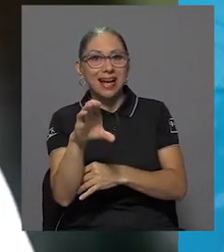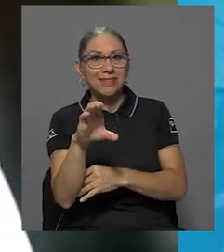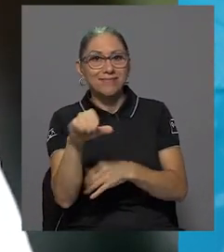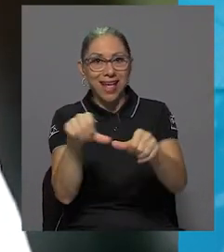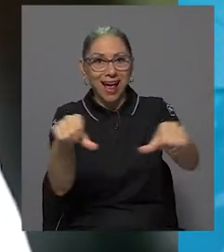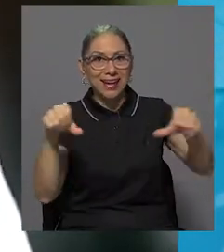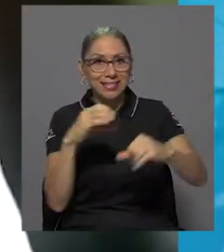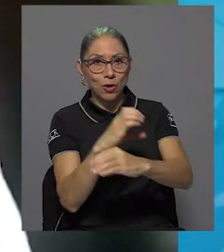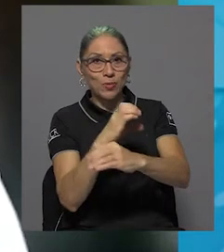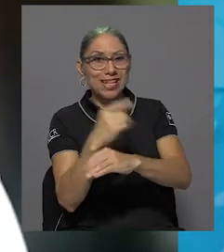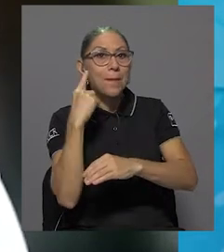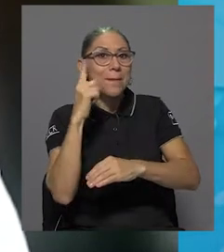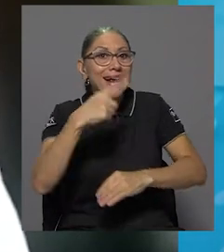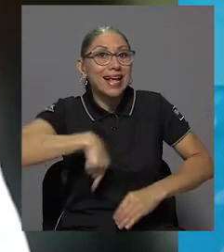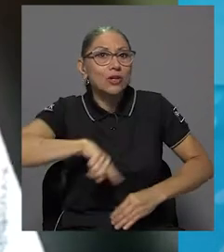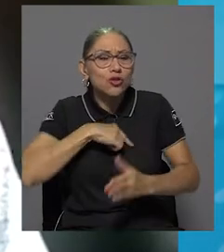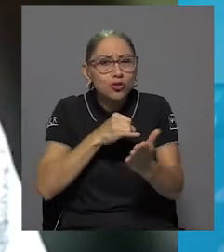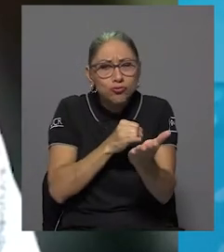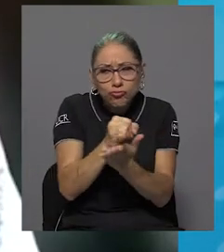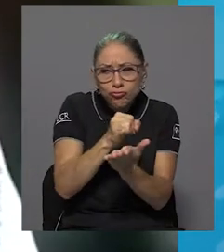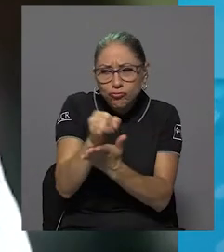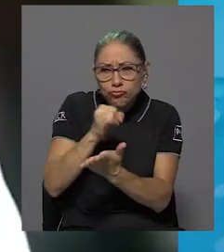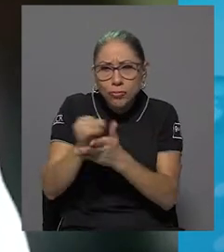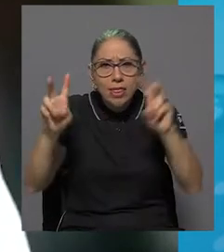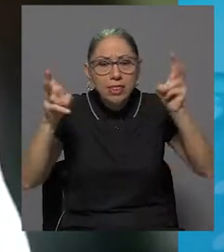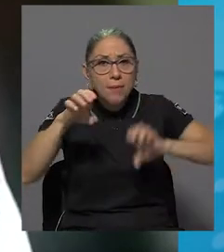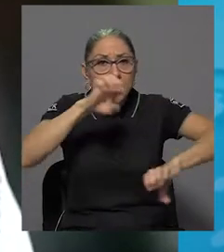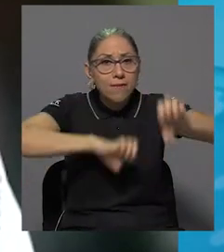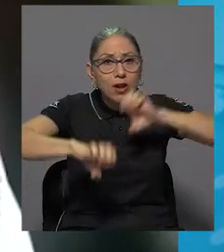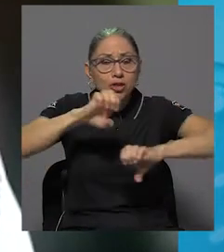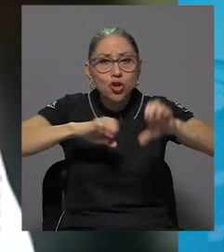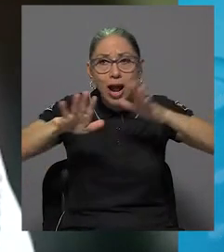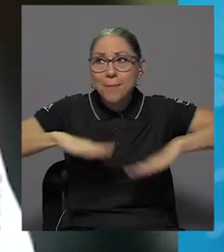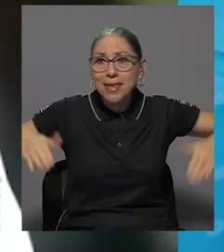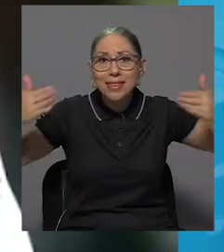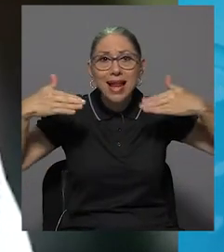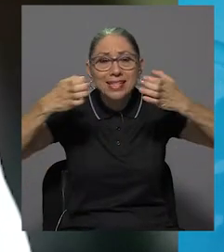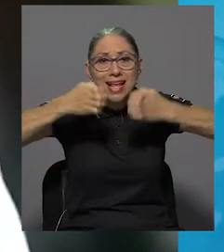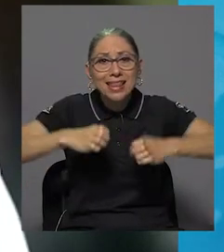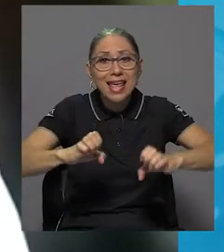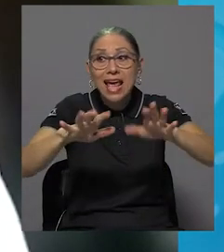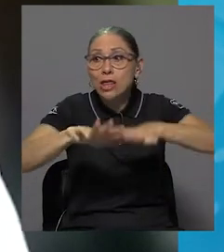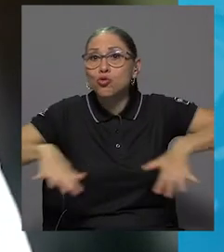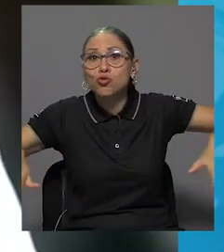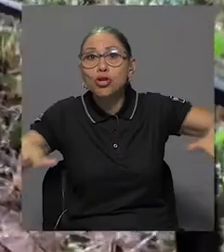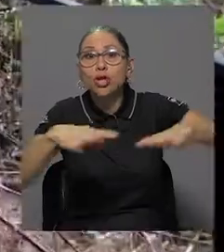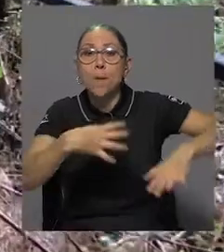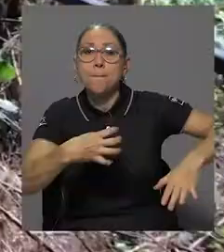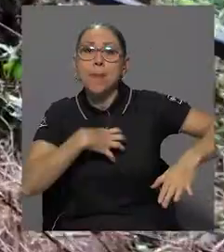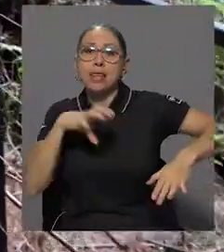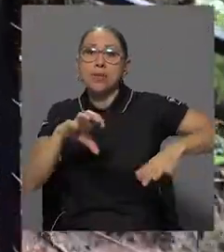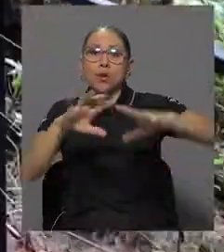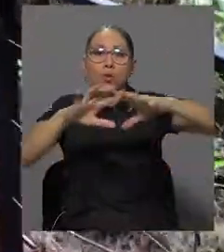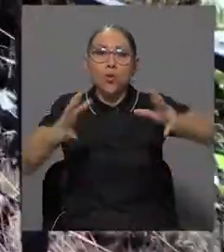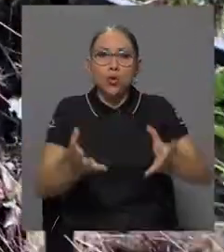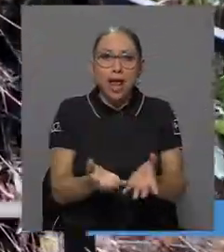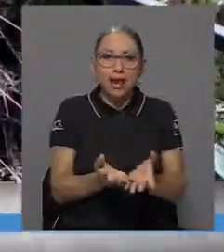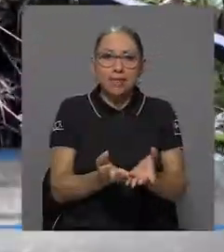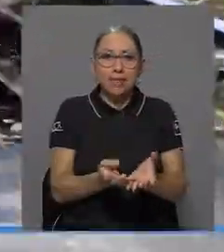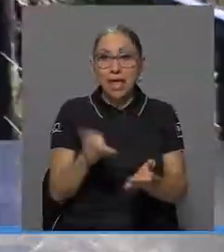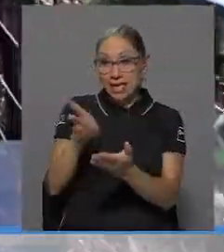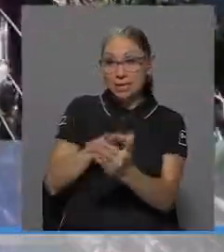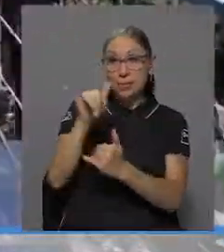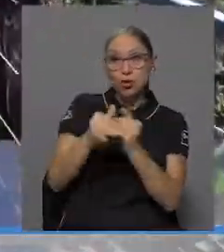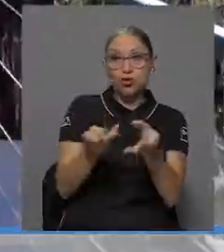investigación en un tema de evaluación ambiental estratégica de un sitio patrimonio mundial. El proyecto surge como